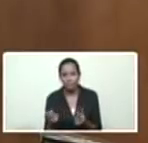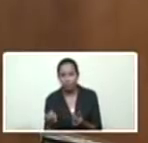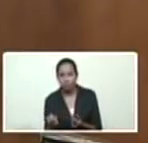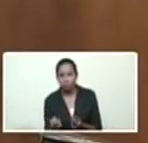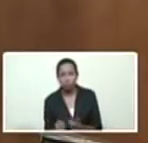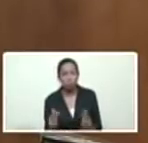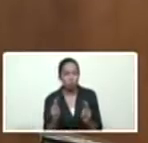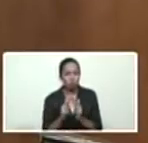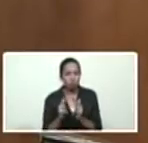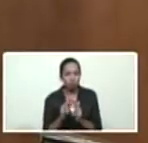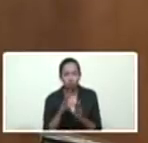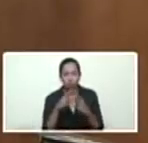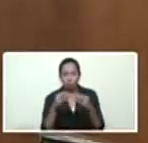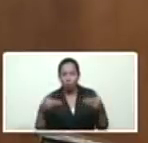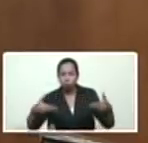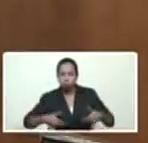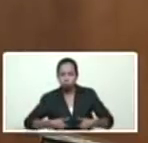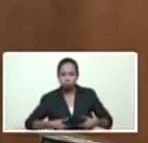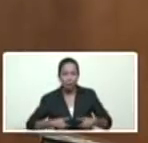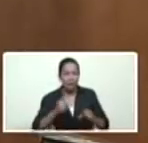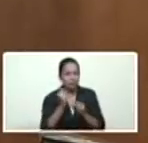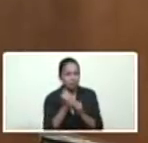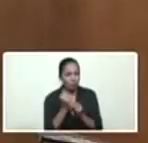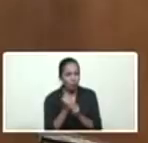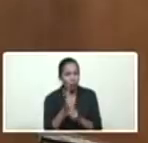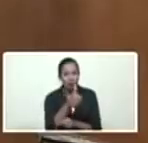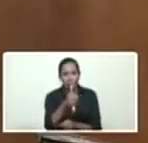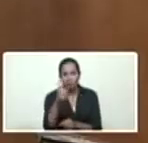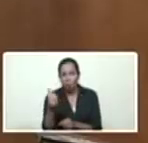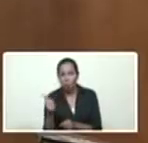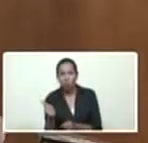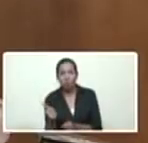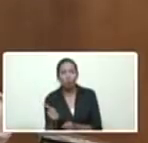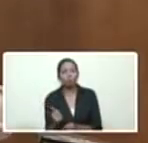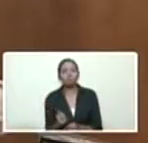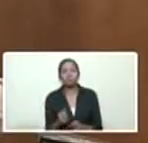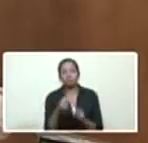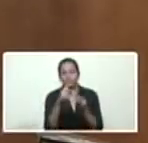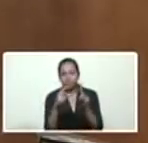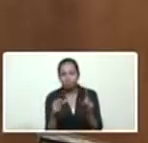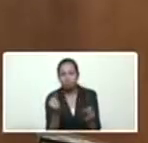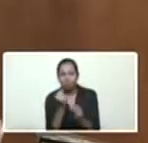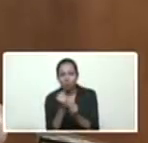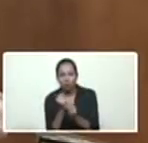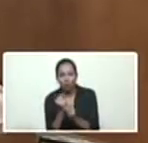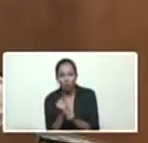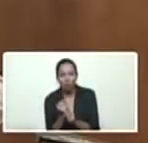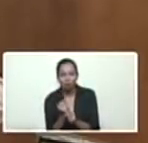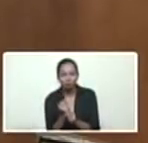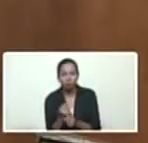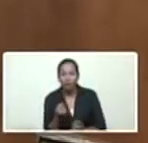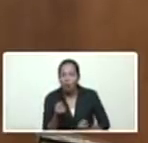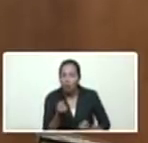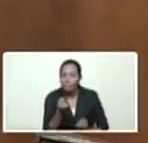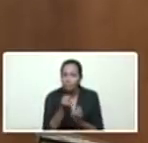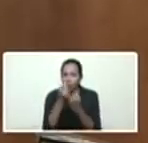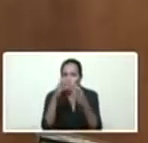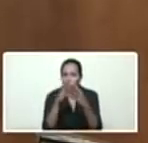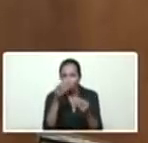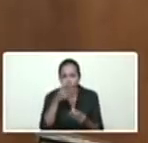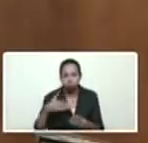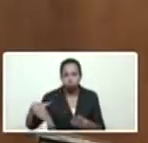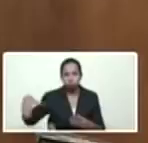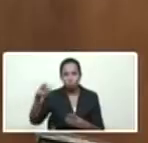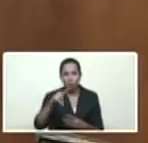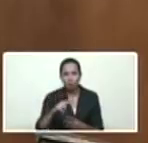conocimiento, el esfuerzo, el trabajo de nuestros trabajadores eléctricos. Y la colaboración de todo el pueblo, la unión nacional por la